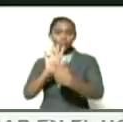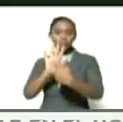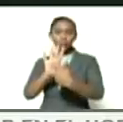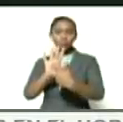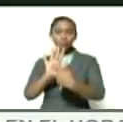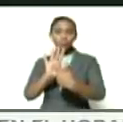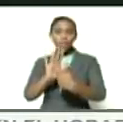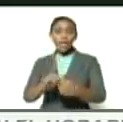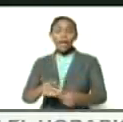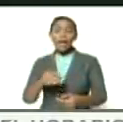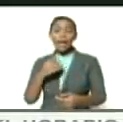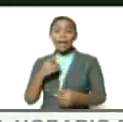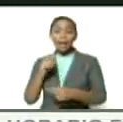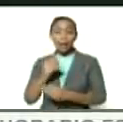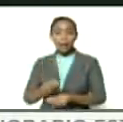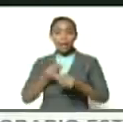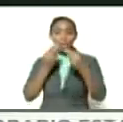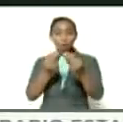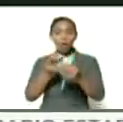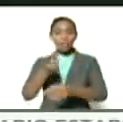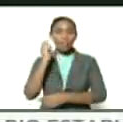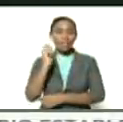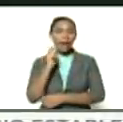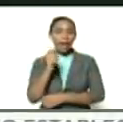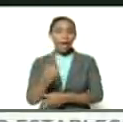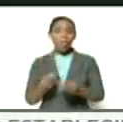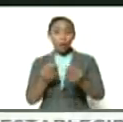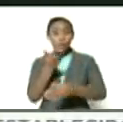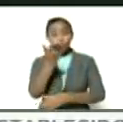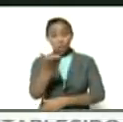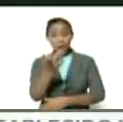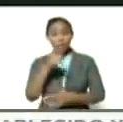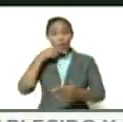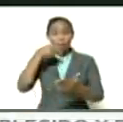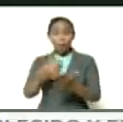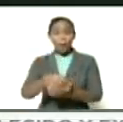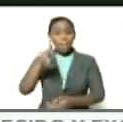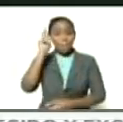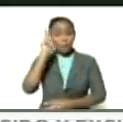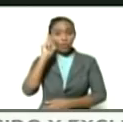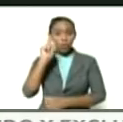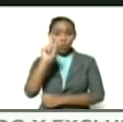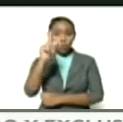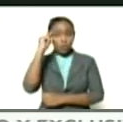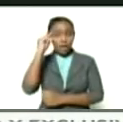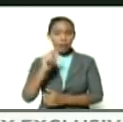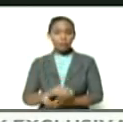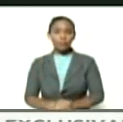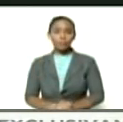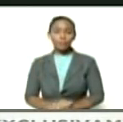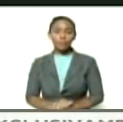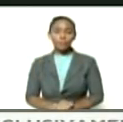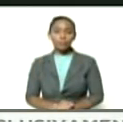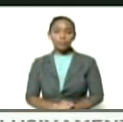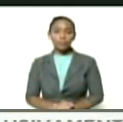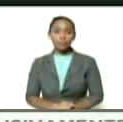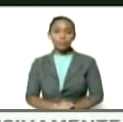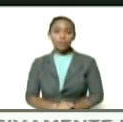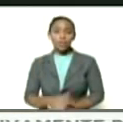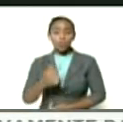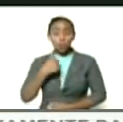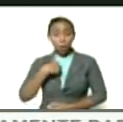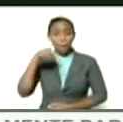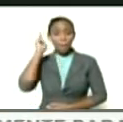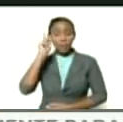y les dejo una tarea dado que ustedes me han nombrado profesor por un día si soy